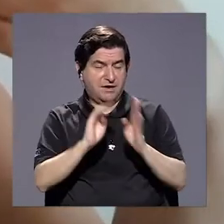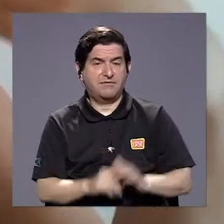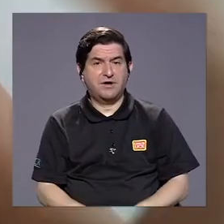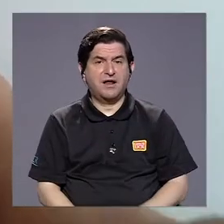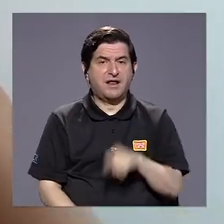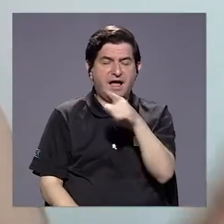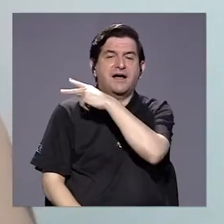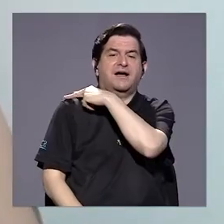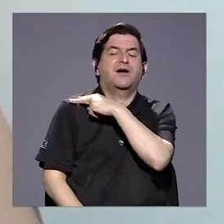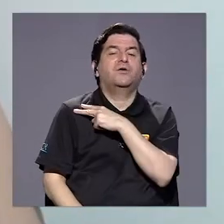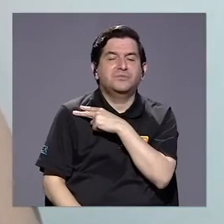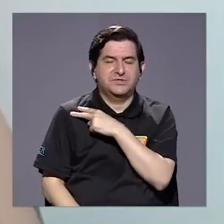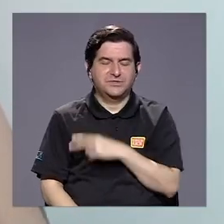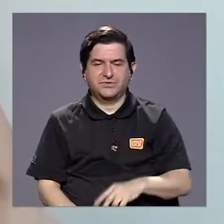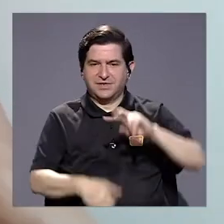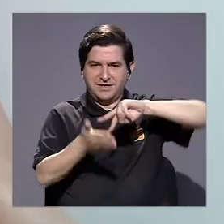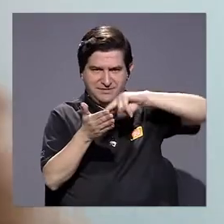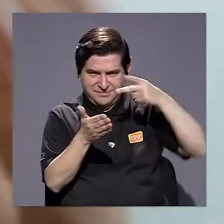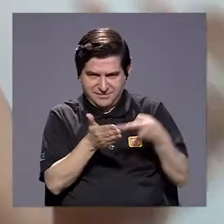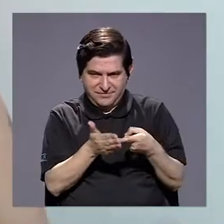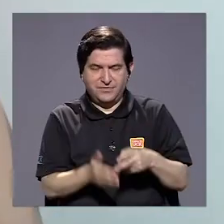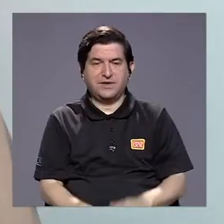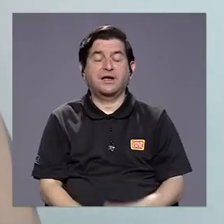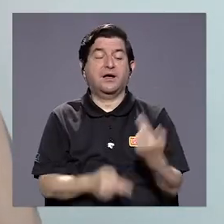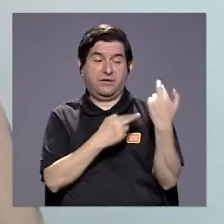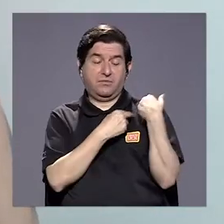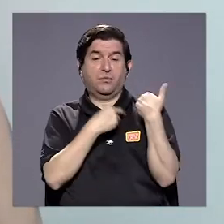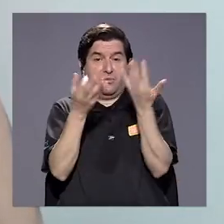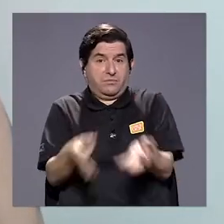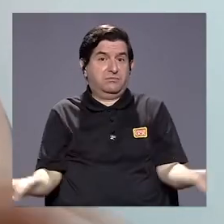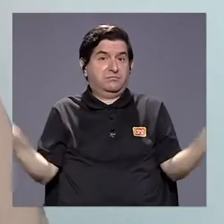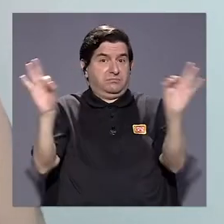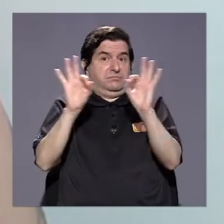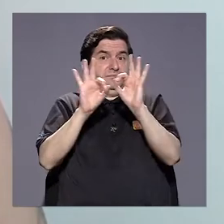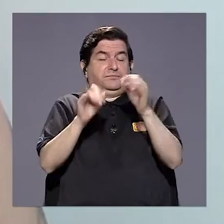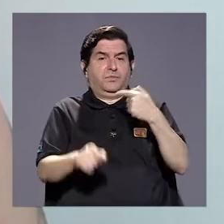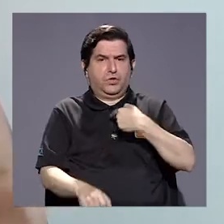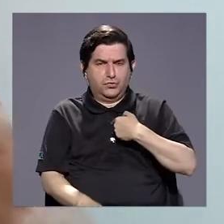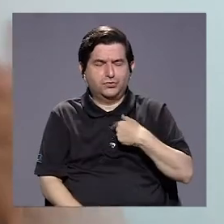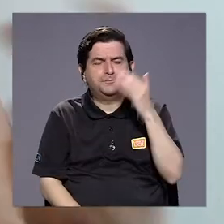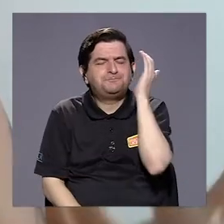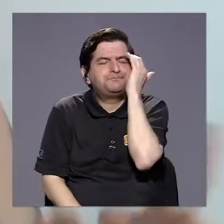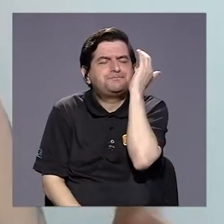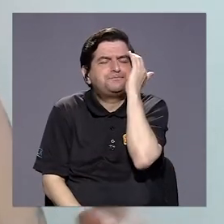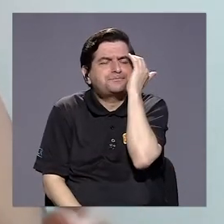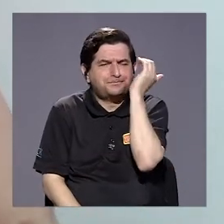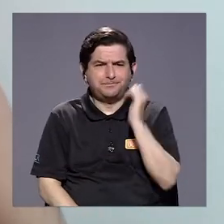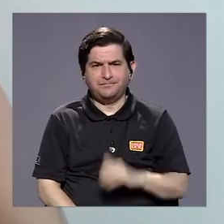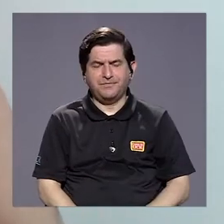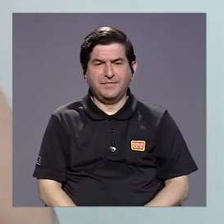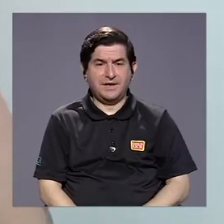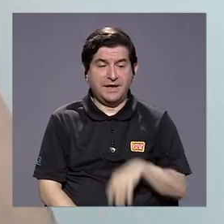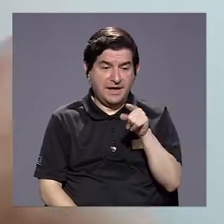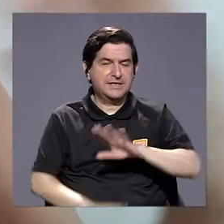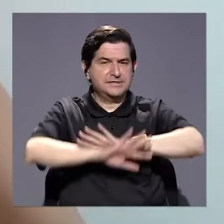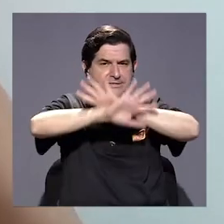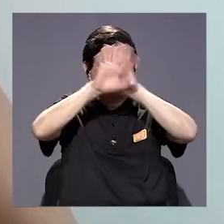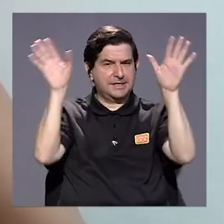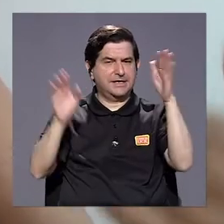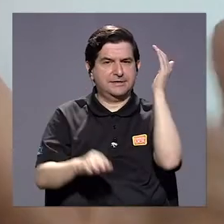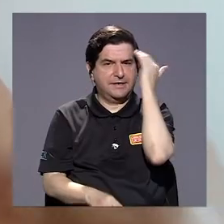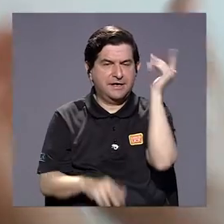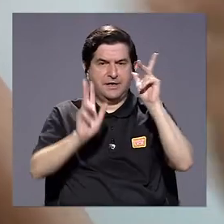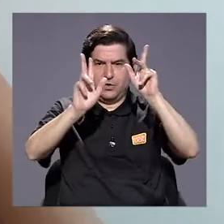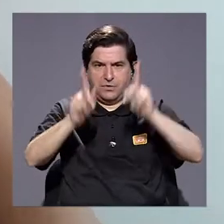hablo, habla la comisionada, y esto es una responsabilidad grande. Yo tengo conciencia de que hay que tener esa